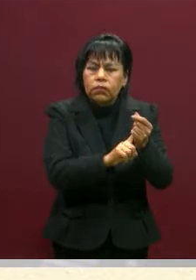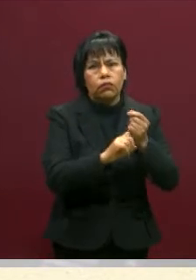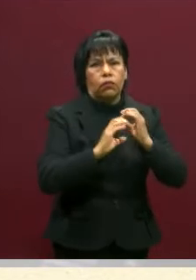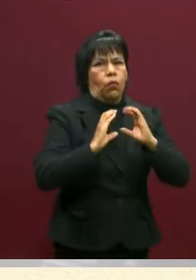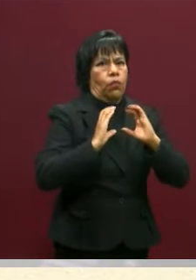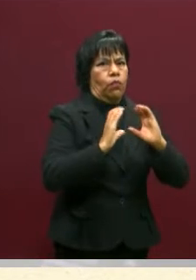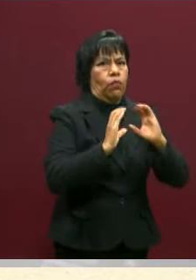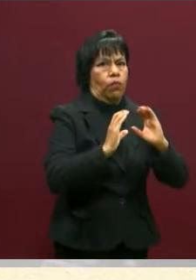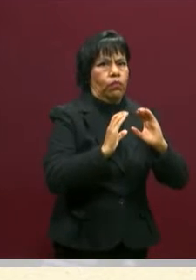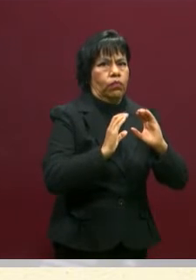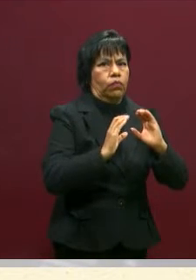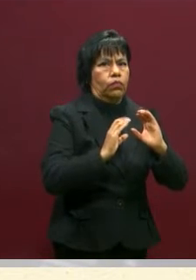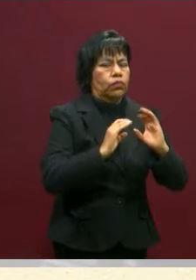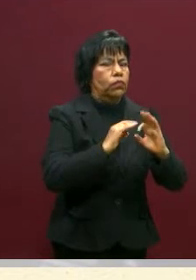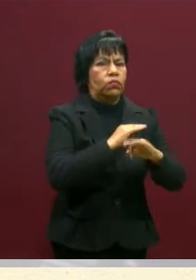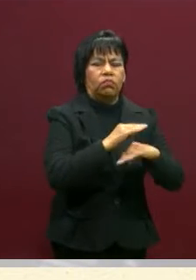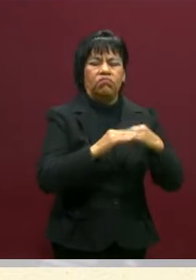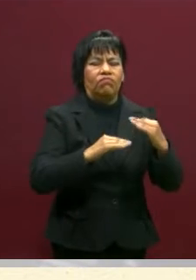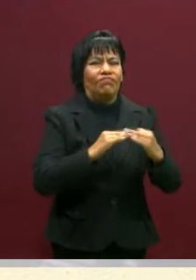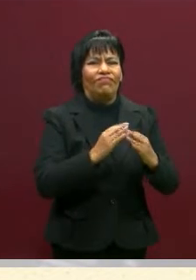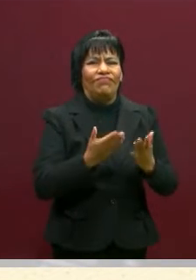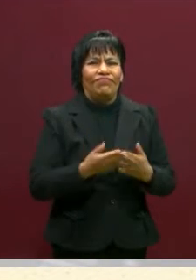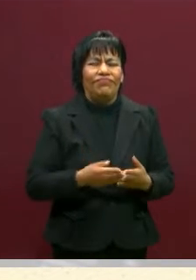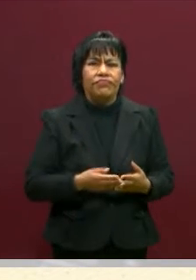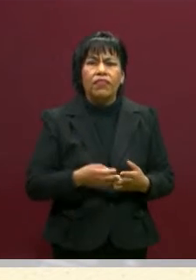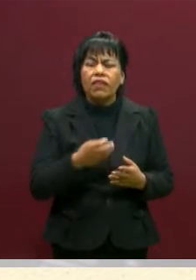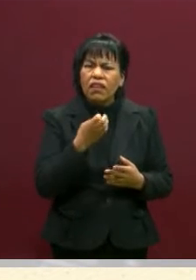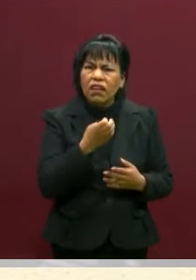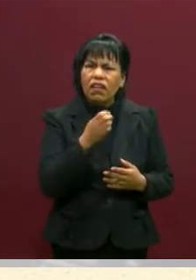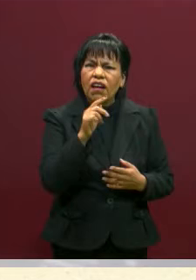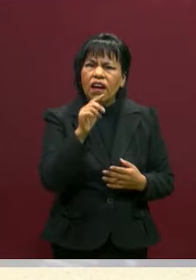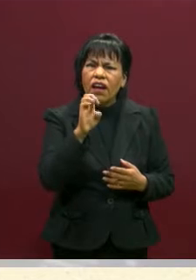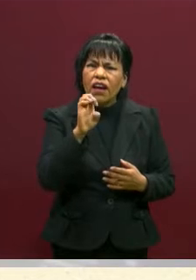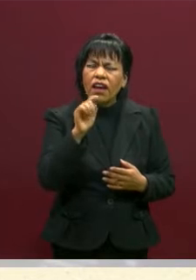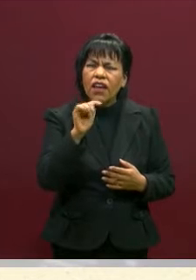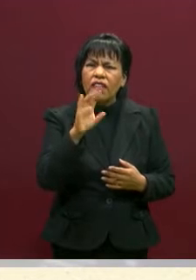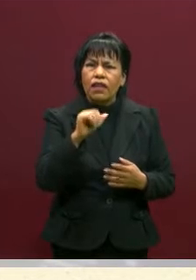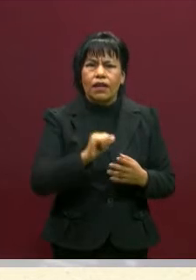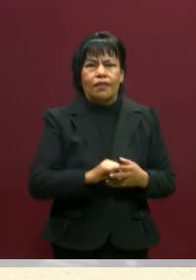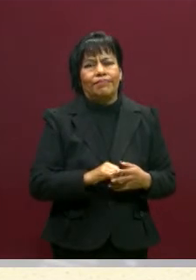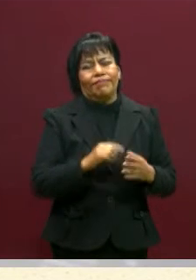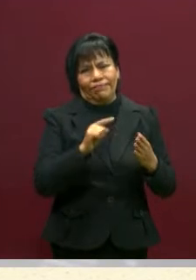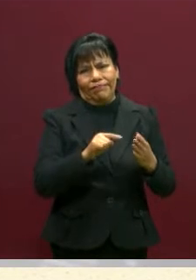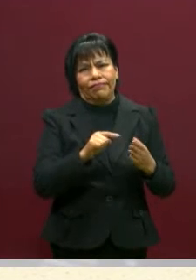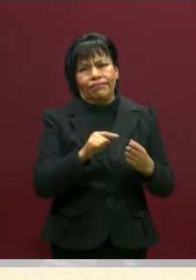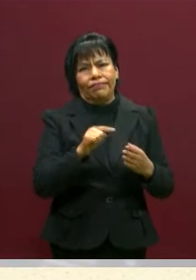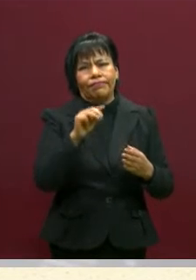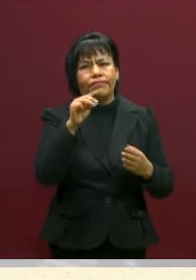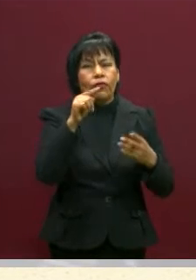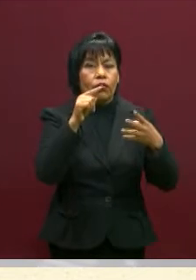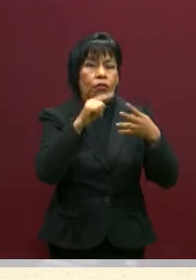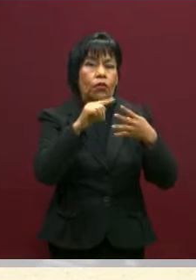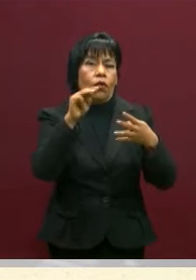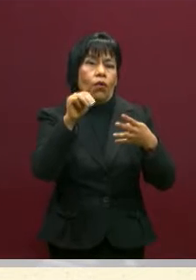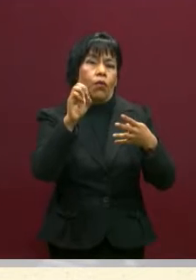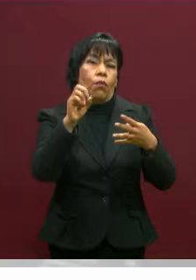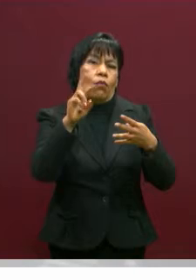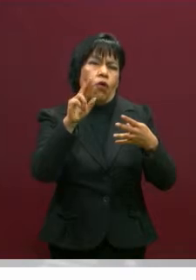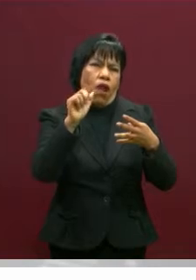Eso todos lo entendemos. Entonces, eso en la ética del cuidado se entiende como la morada. ¿Sí?